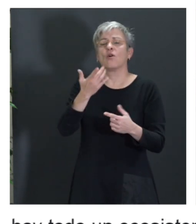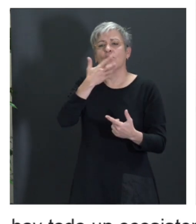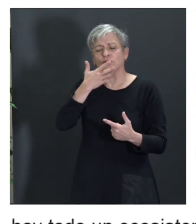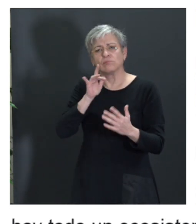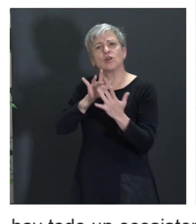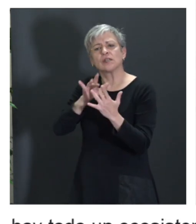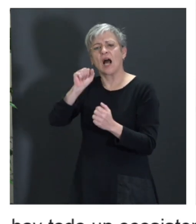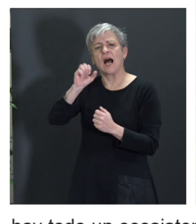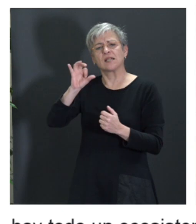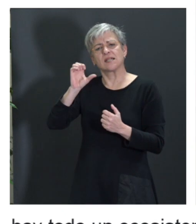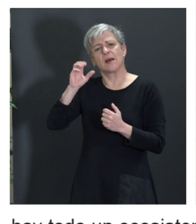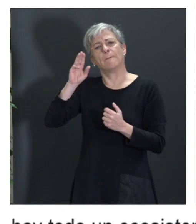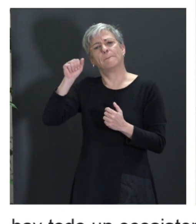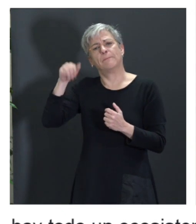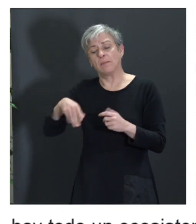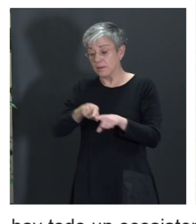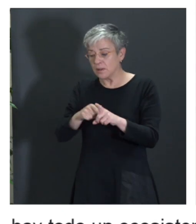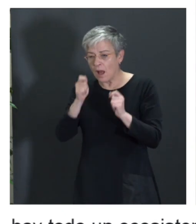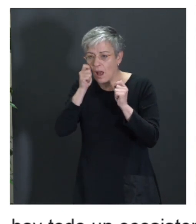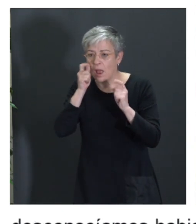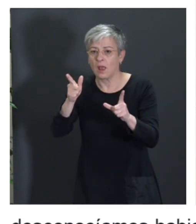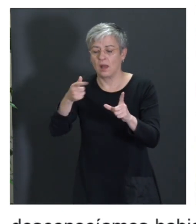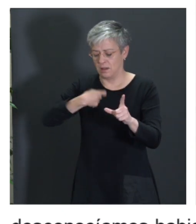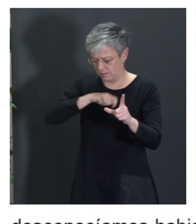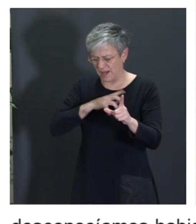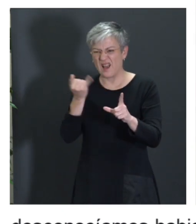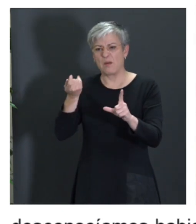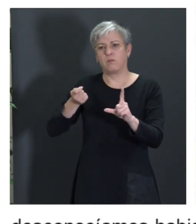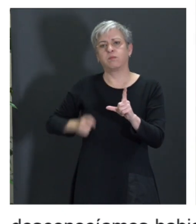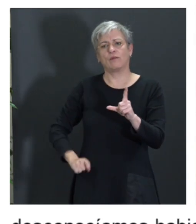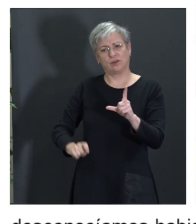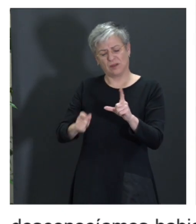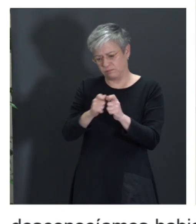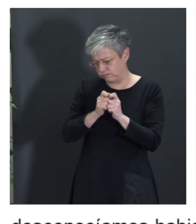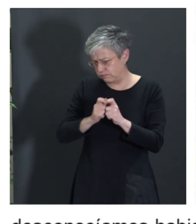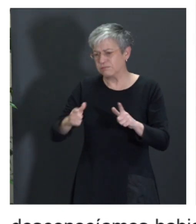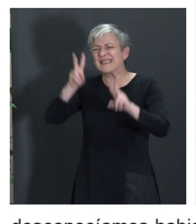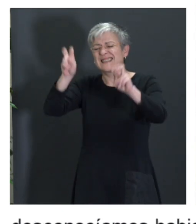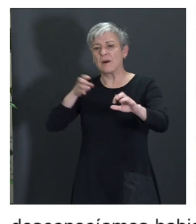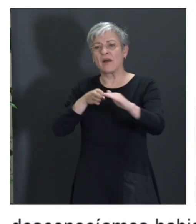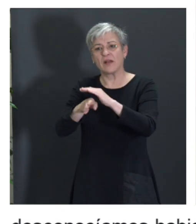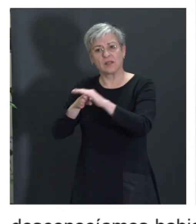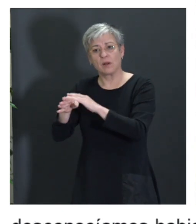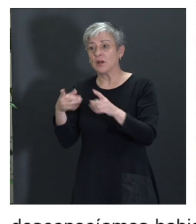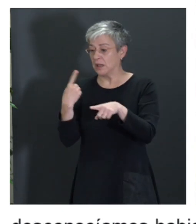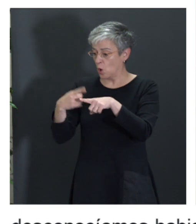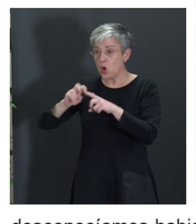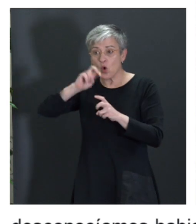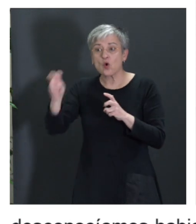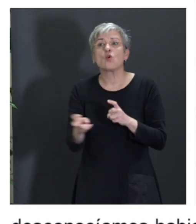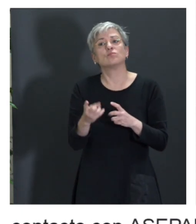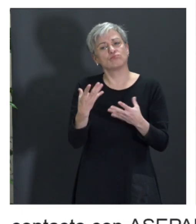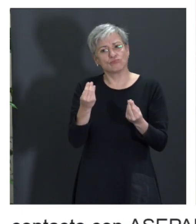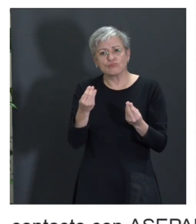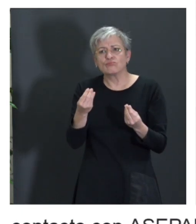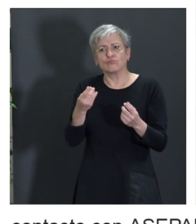aquí en España hay una cantidad enorme de profesionales, muy buenos profesionales de accesibilidad, que están haciendo un montón de cosas interesantes.